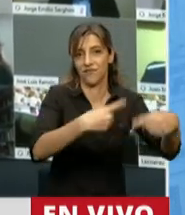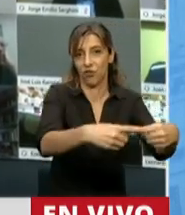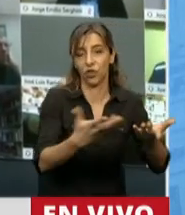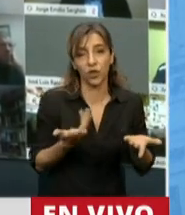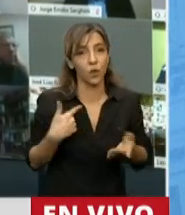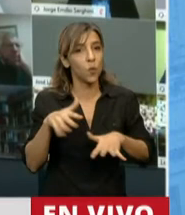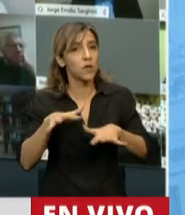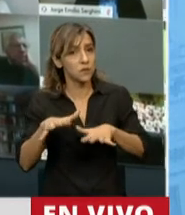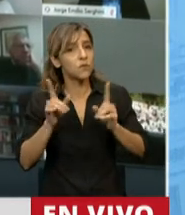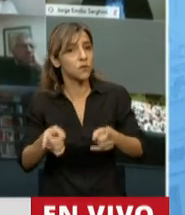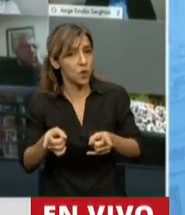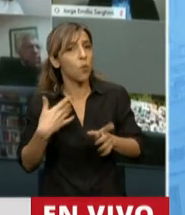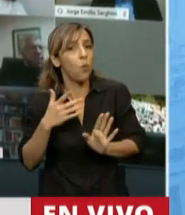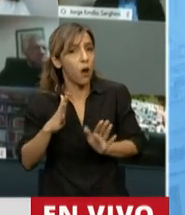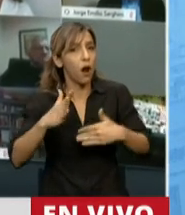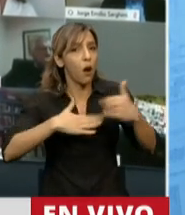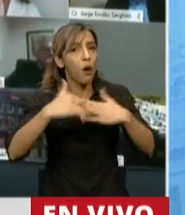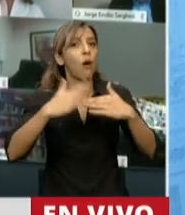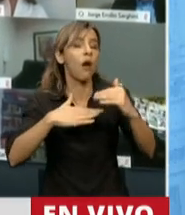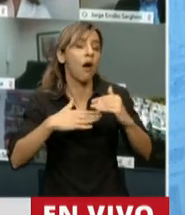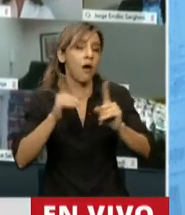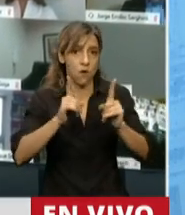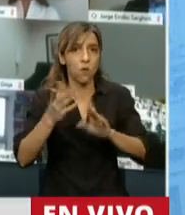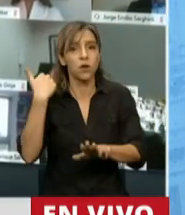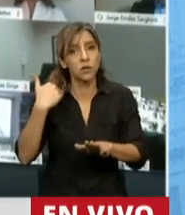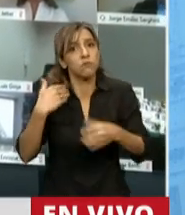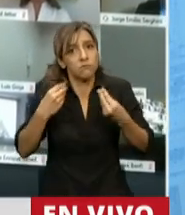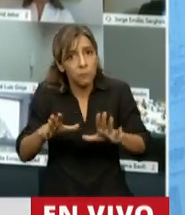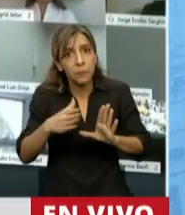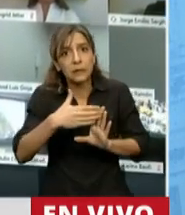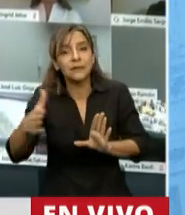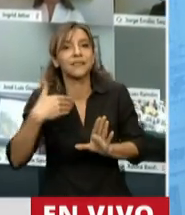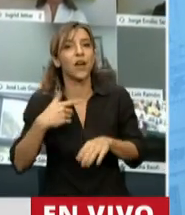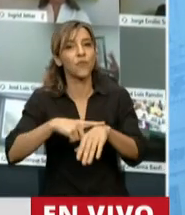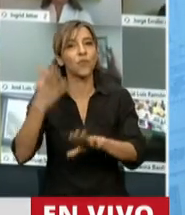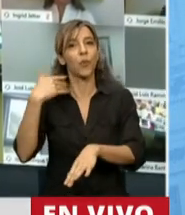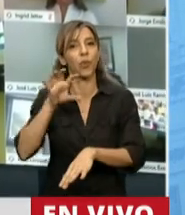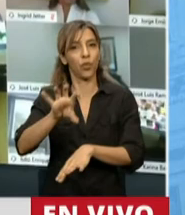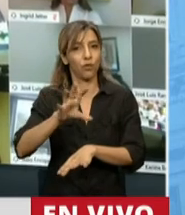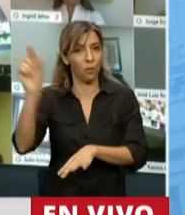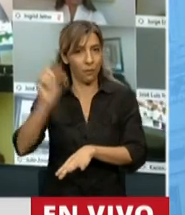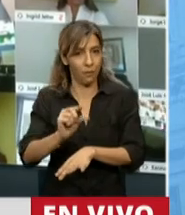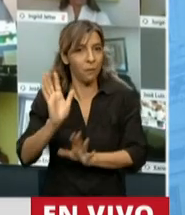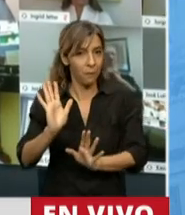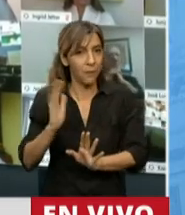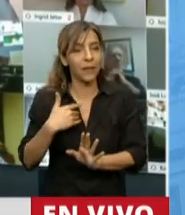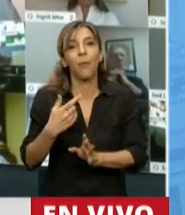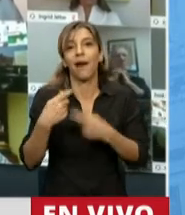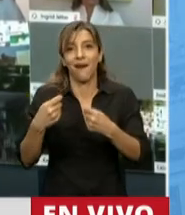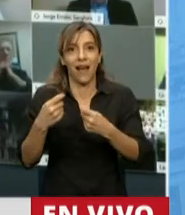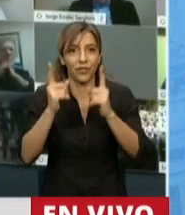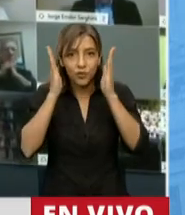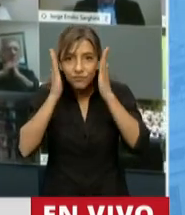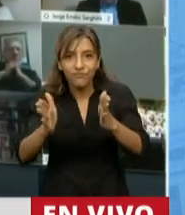enorme cantidad de obras que ya vienen financiadas a partir de un empréstito que había tomado la provincia, no para gastos corrientes, sino justamente